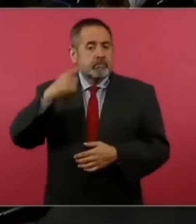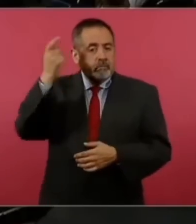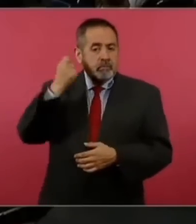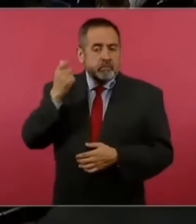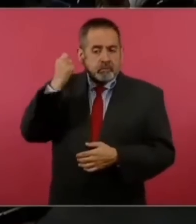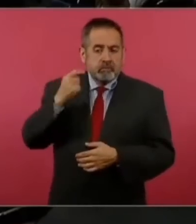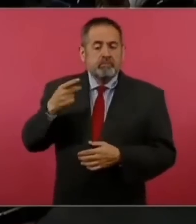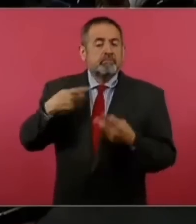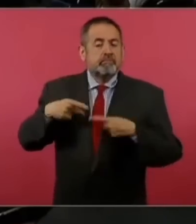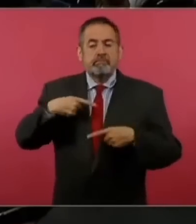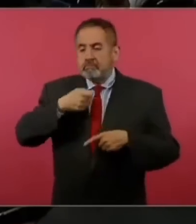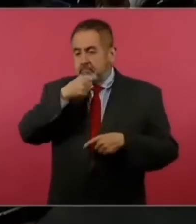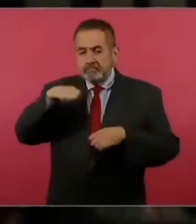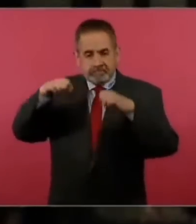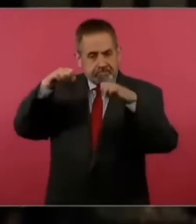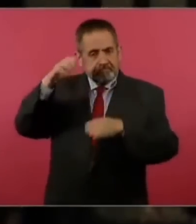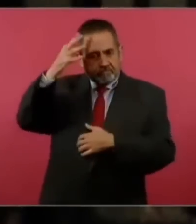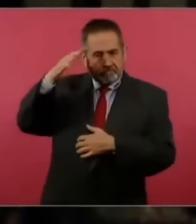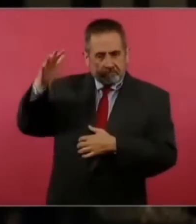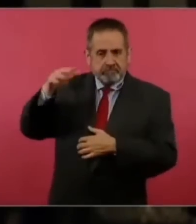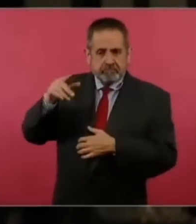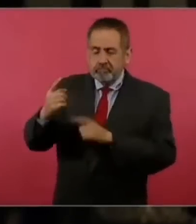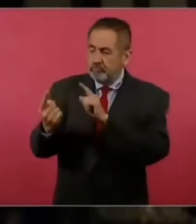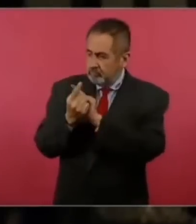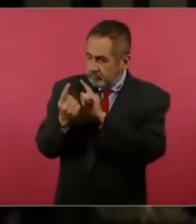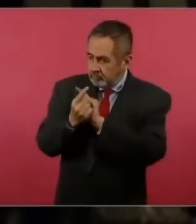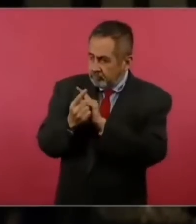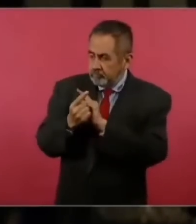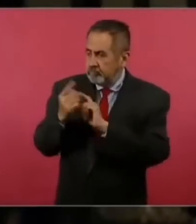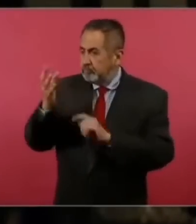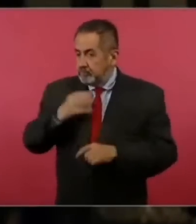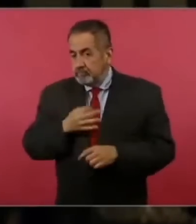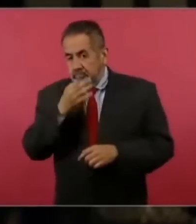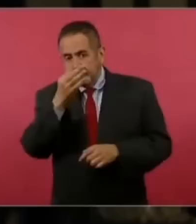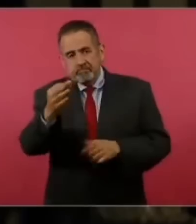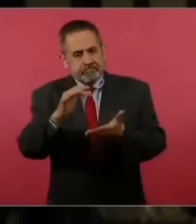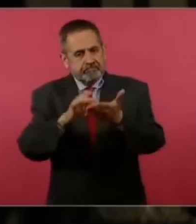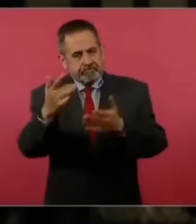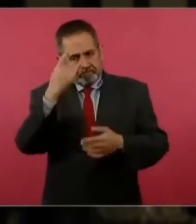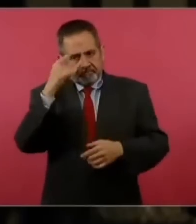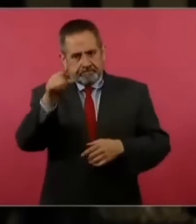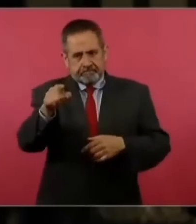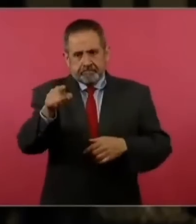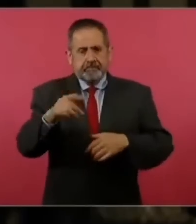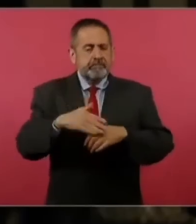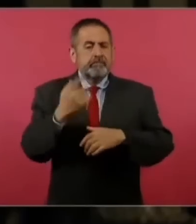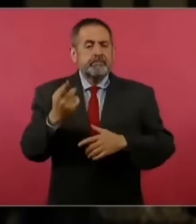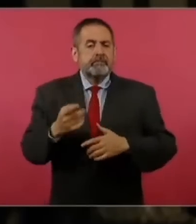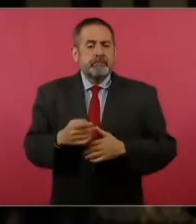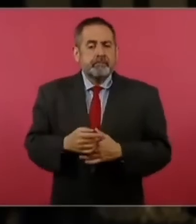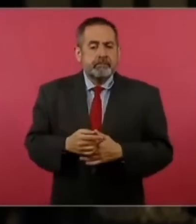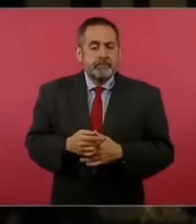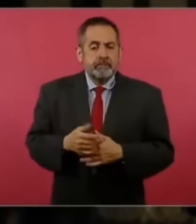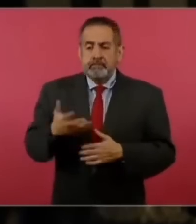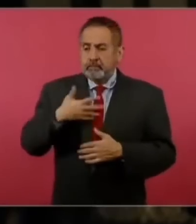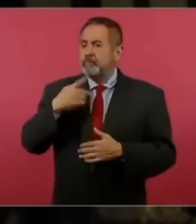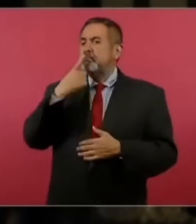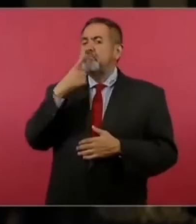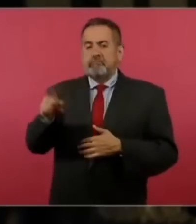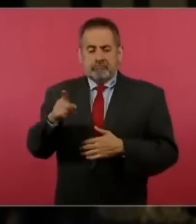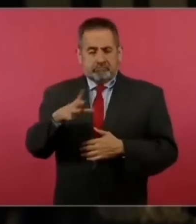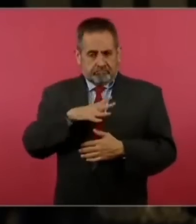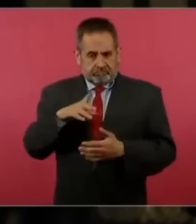pensionistas personas adultos mayores que acercaron con nosotros para este decirles que aquí está la denuncia